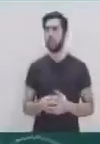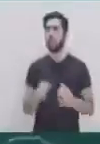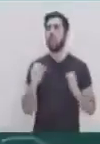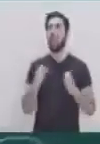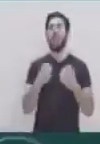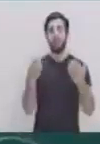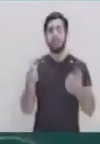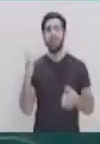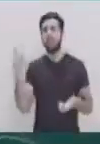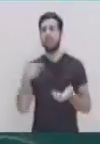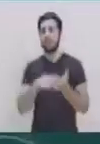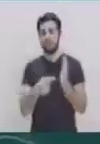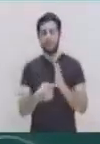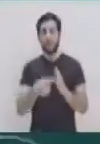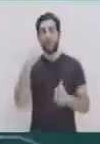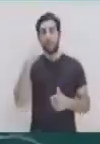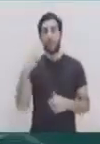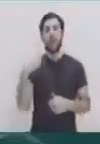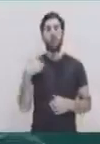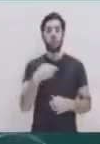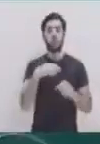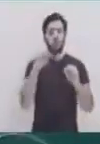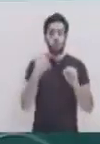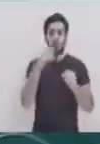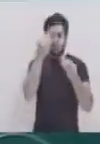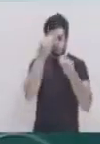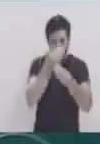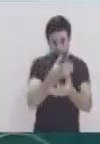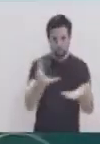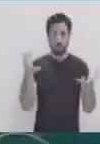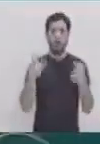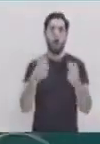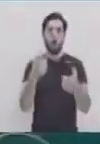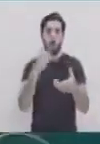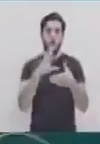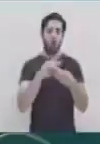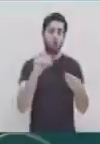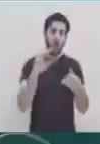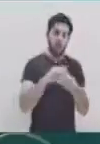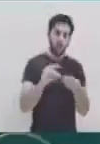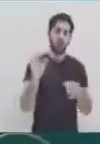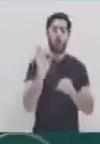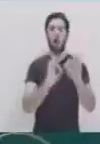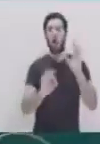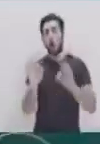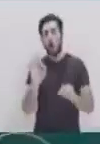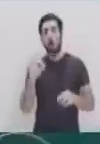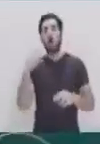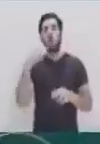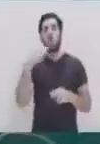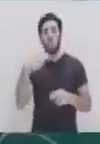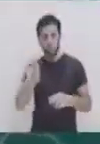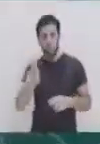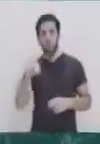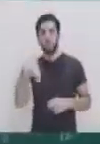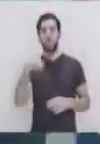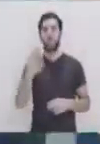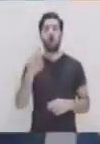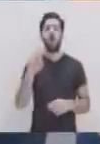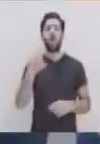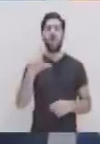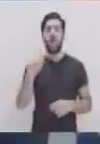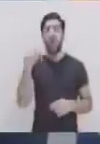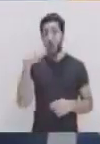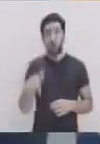medios que utilizamos para poder dar a conocer un cuento, una novela. Ya los jóvenes realmente no